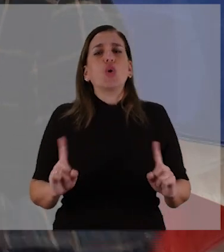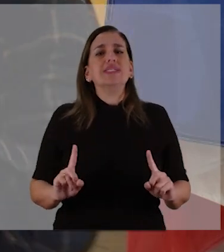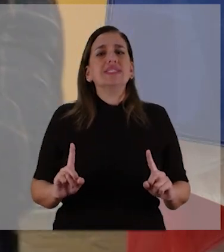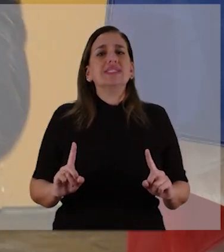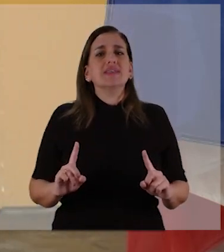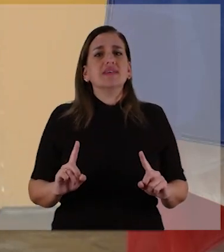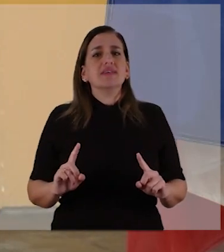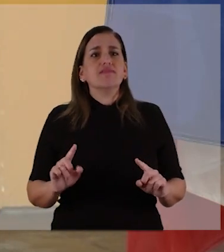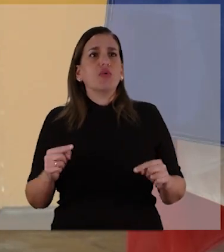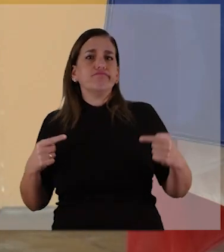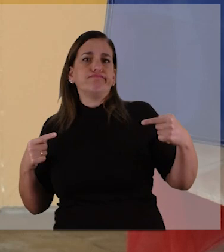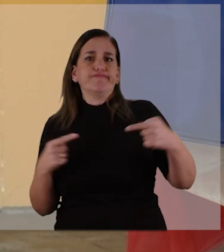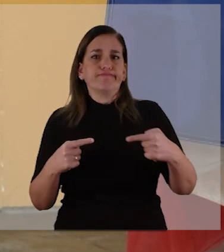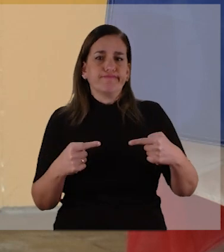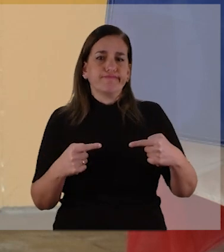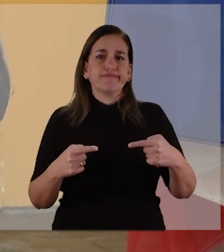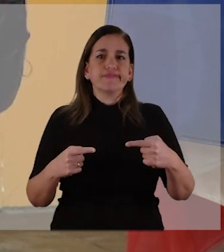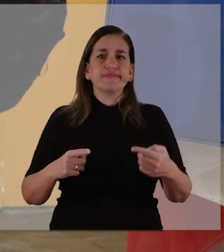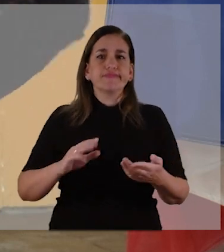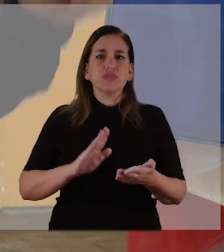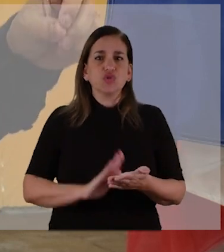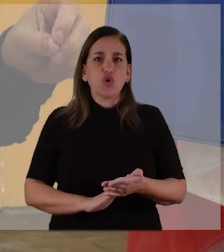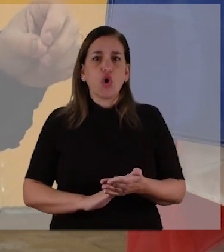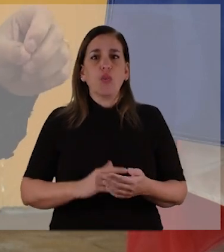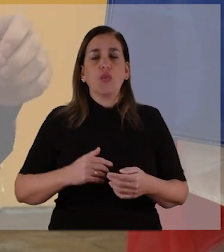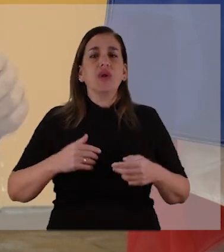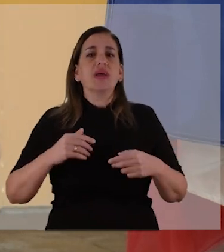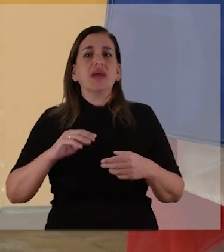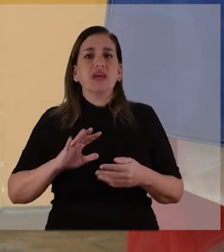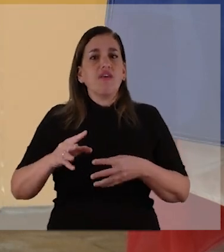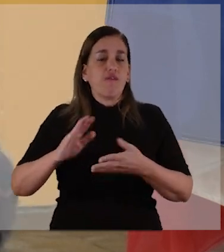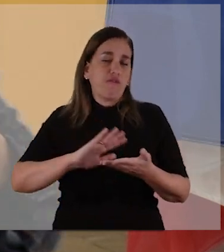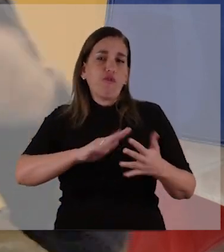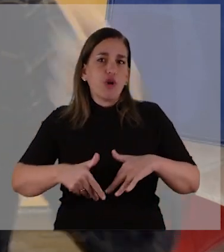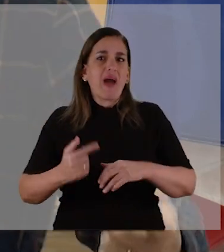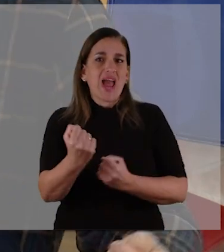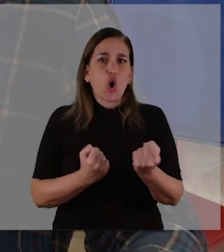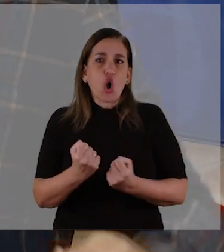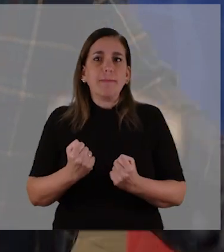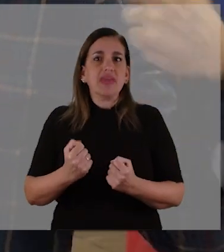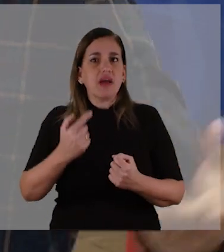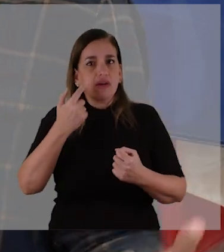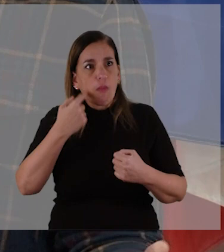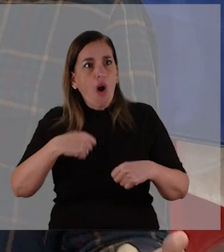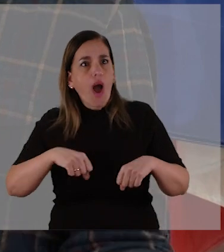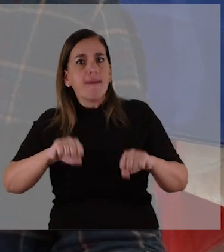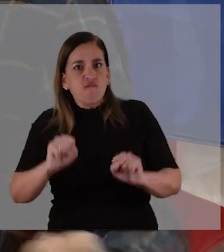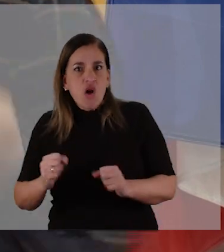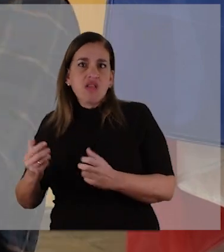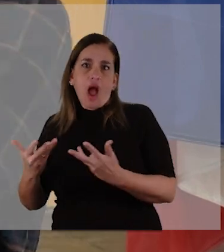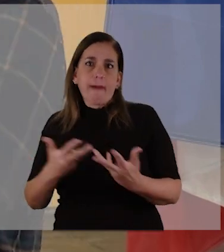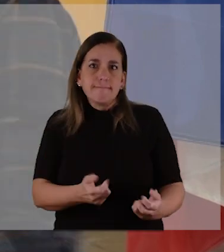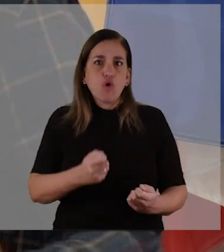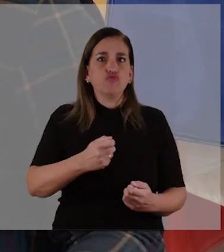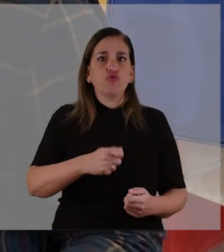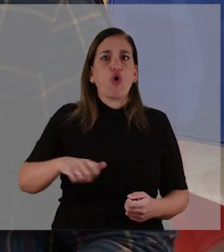Porque no se contrapuso apostar a los motores de la economía a